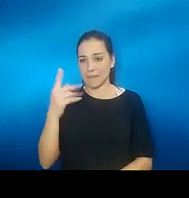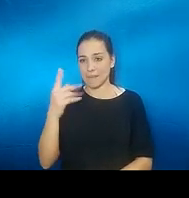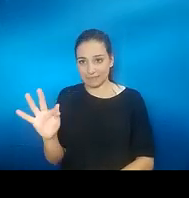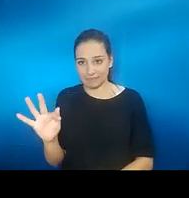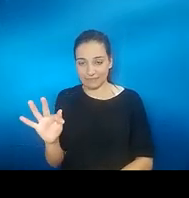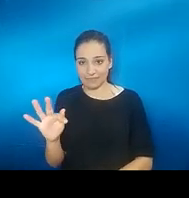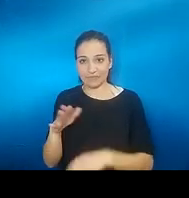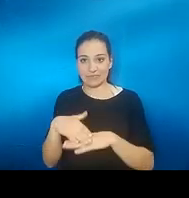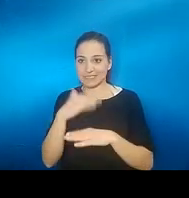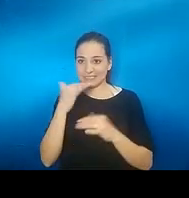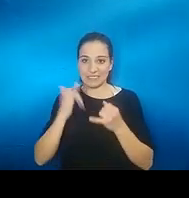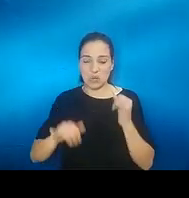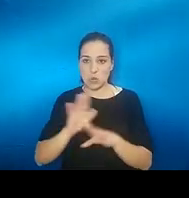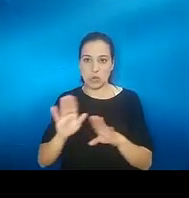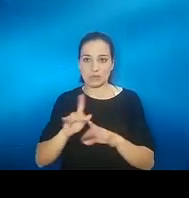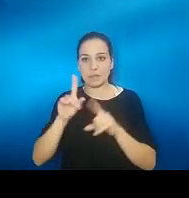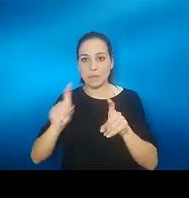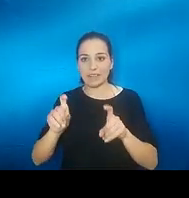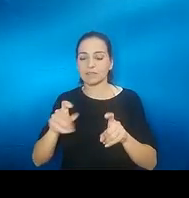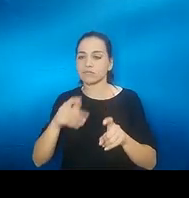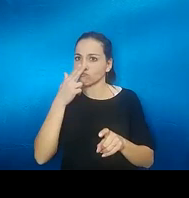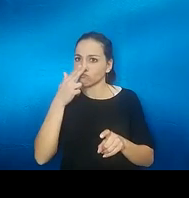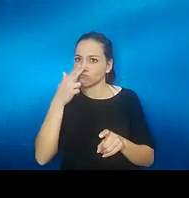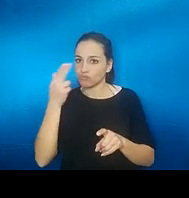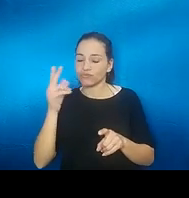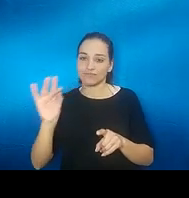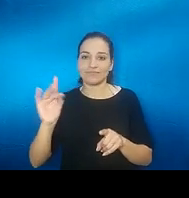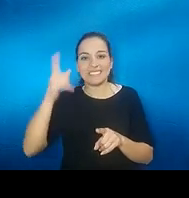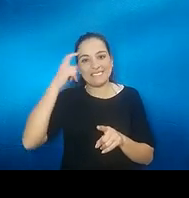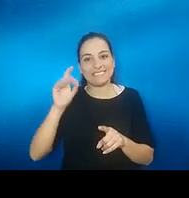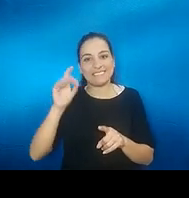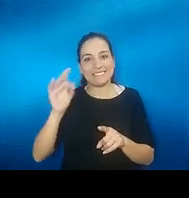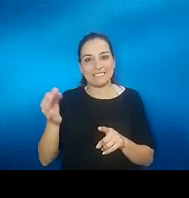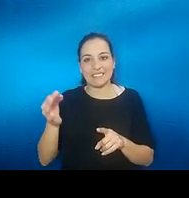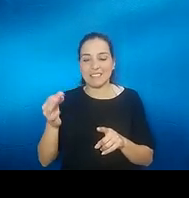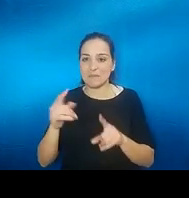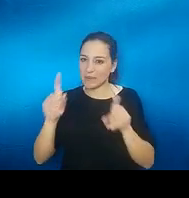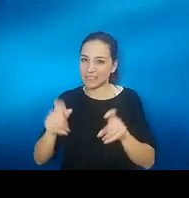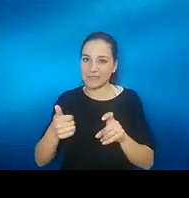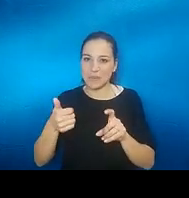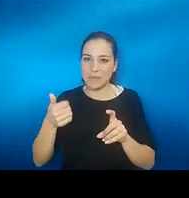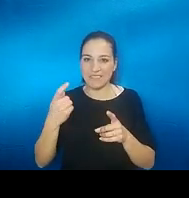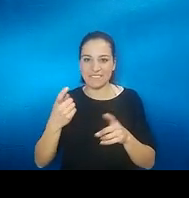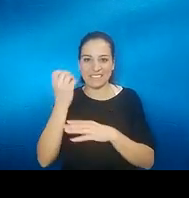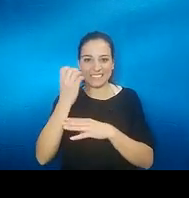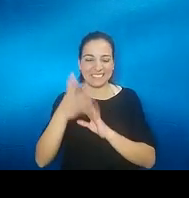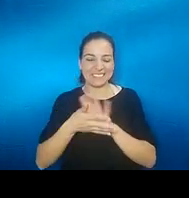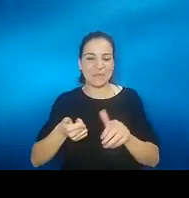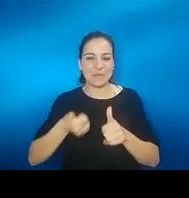ya será la última pregunta yo está siendo muy interesante pero yo lo que creo es que tenemos que hacer otra haremos otra seguida Luisa